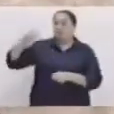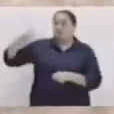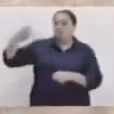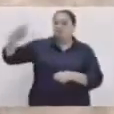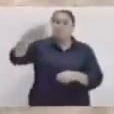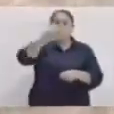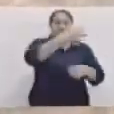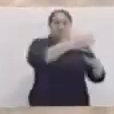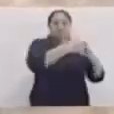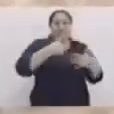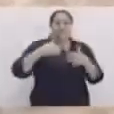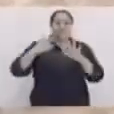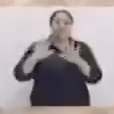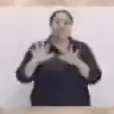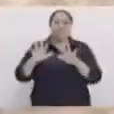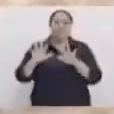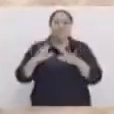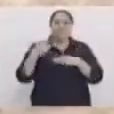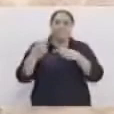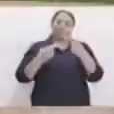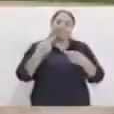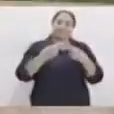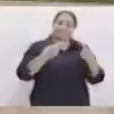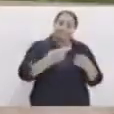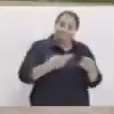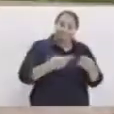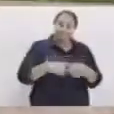nueve, diez. Ahora voy de regreso.